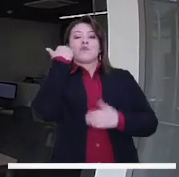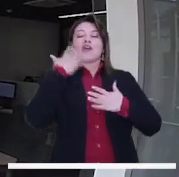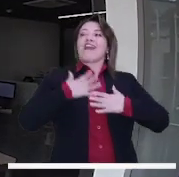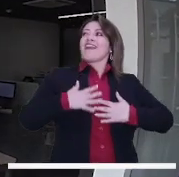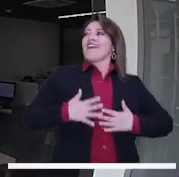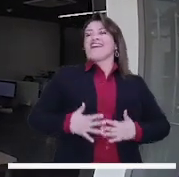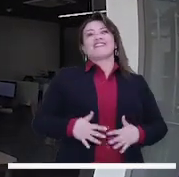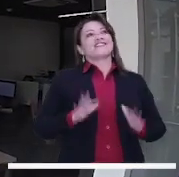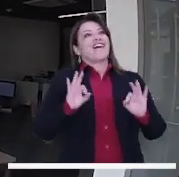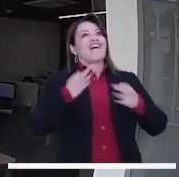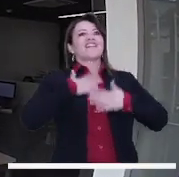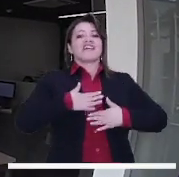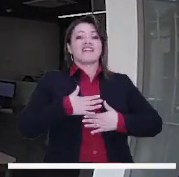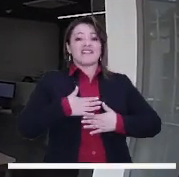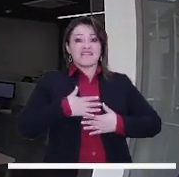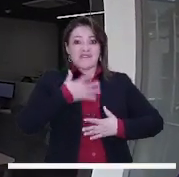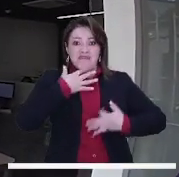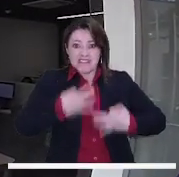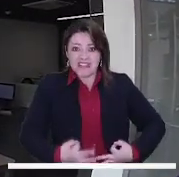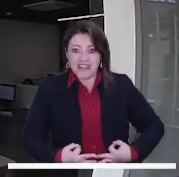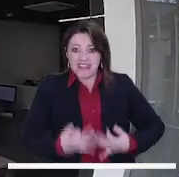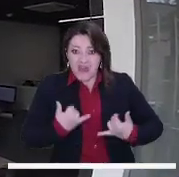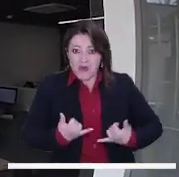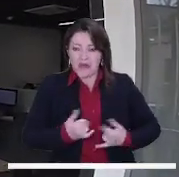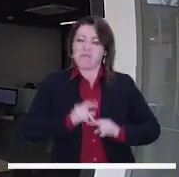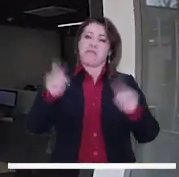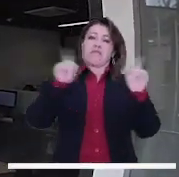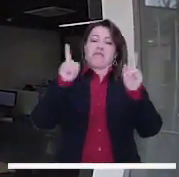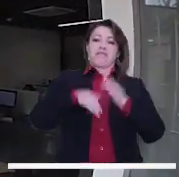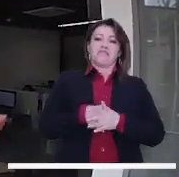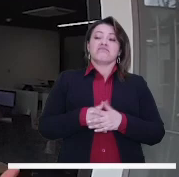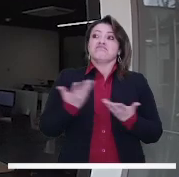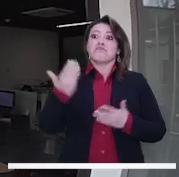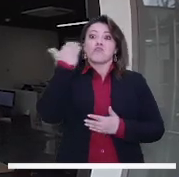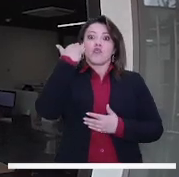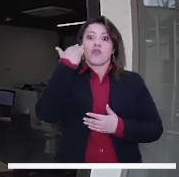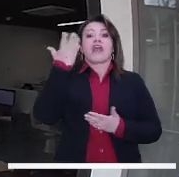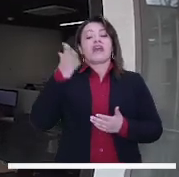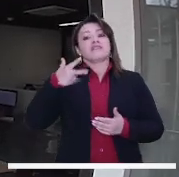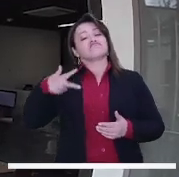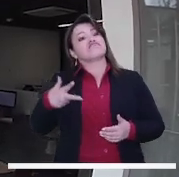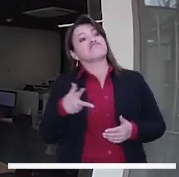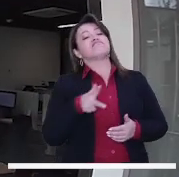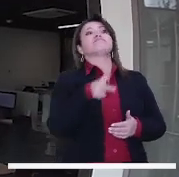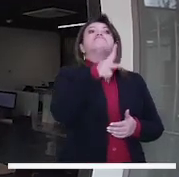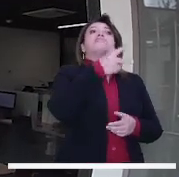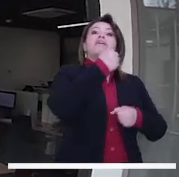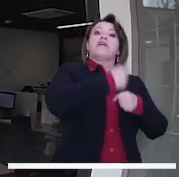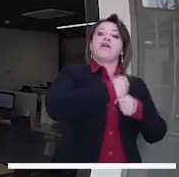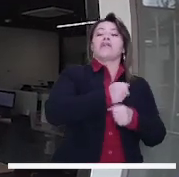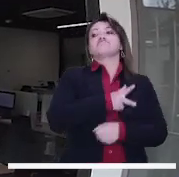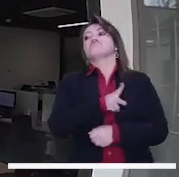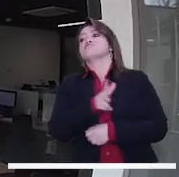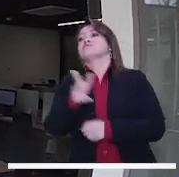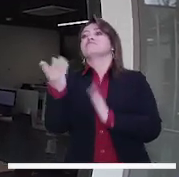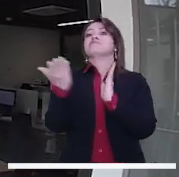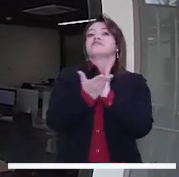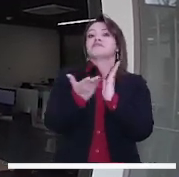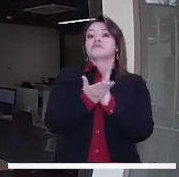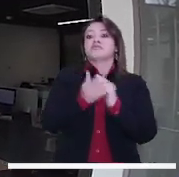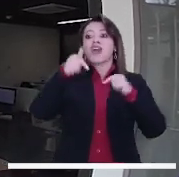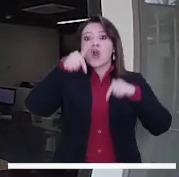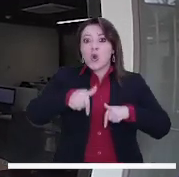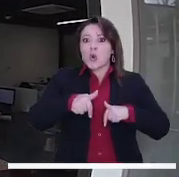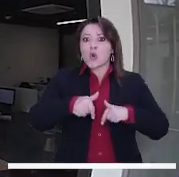mujeres podamos estar seguras en el transporte para ir a la casa, para ir a estudiar, para ir a trabajar. Entonces, las condiciones que hoy tiene